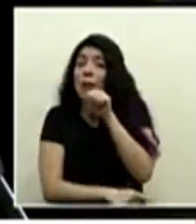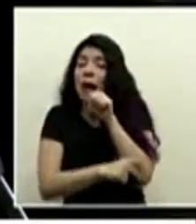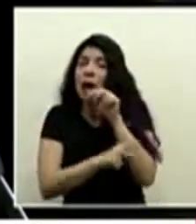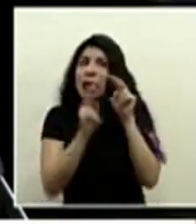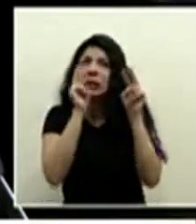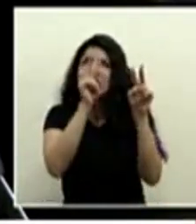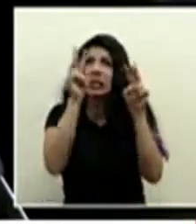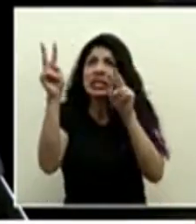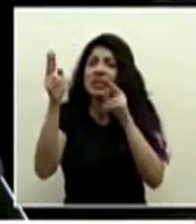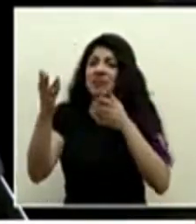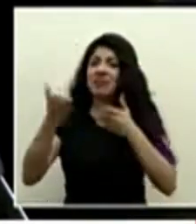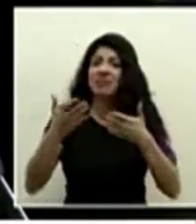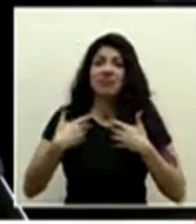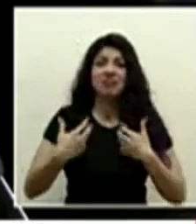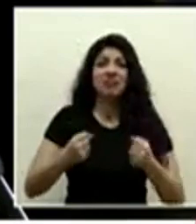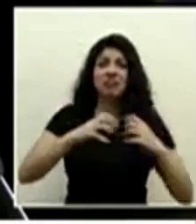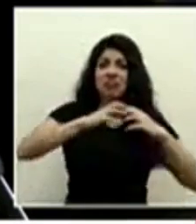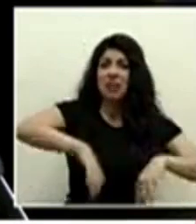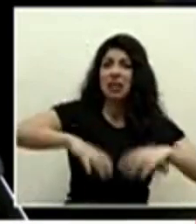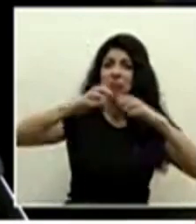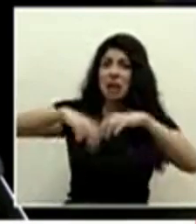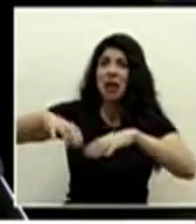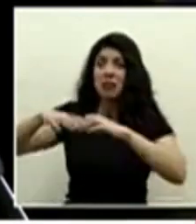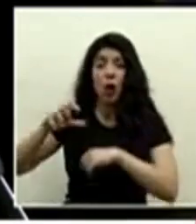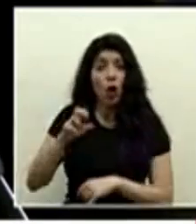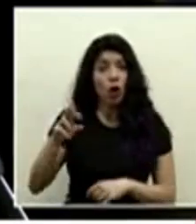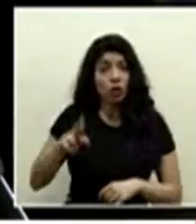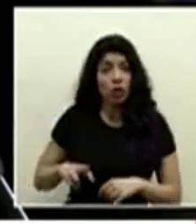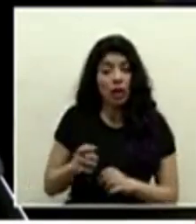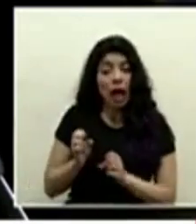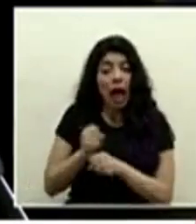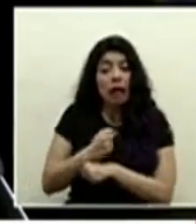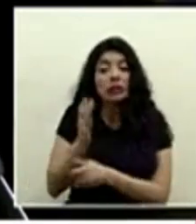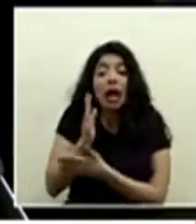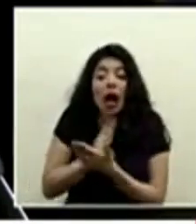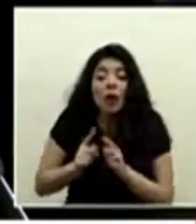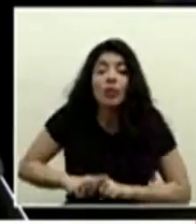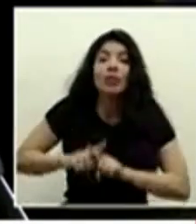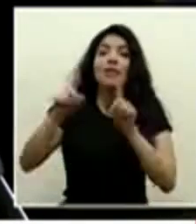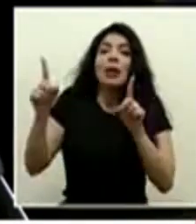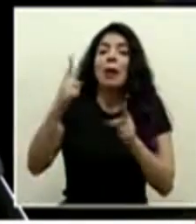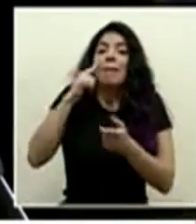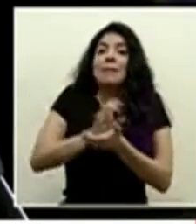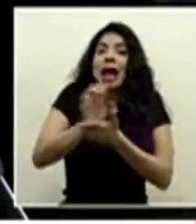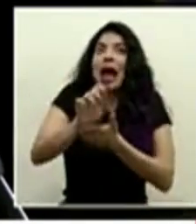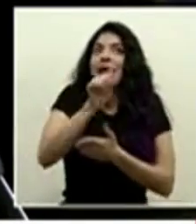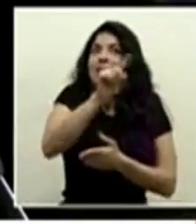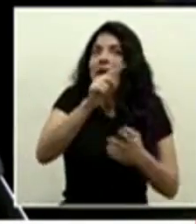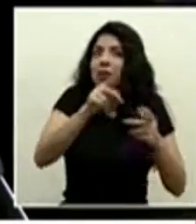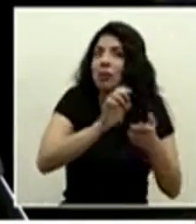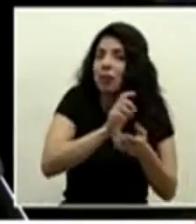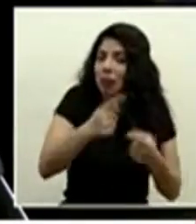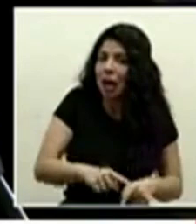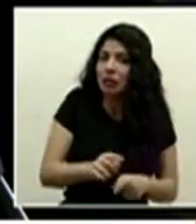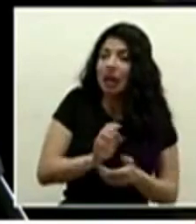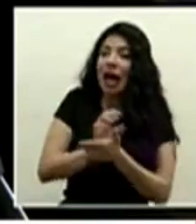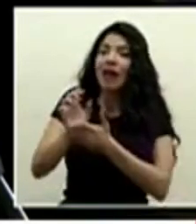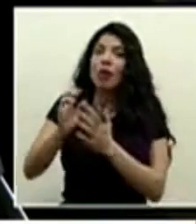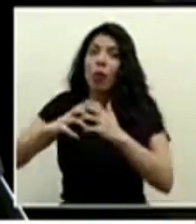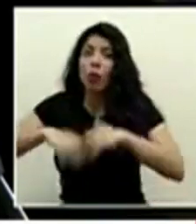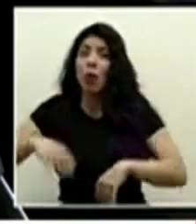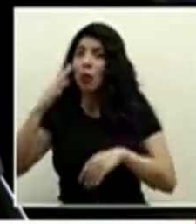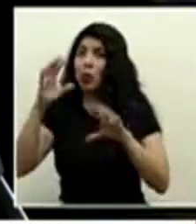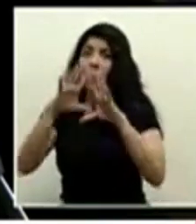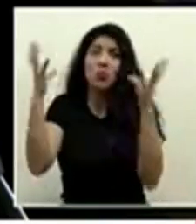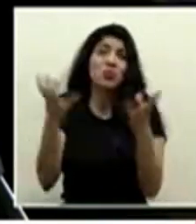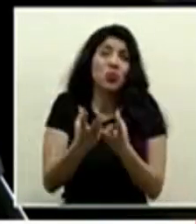venido viendo el colapso de los servicios de salud hay algo que haga Costa Rica diferente para que no lleguemos a esto y para que no colapsemos porque prácticamente todo